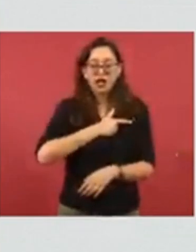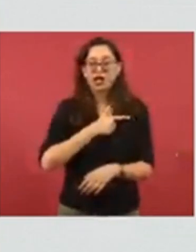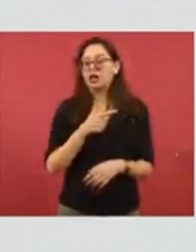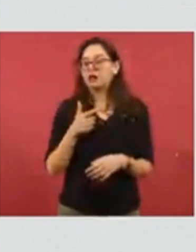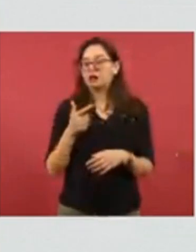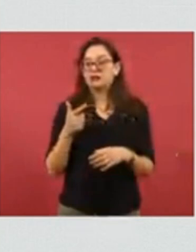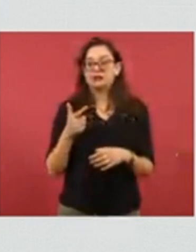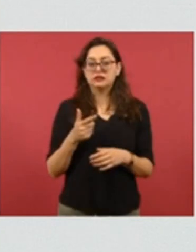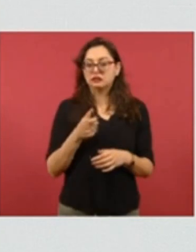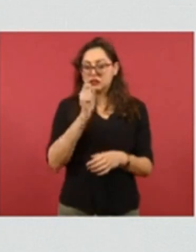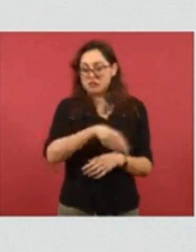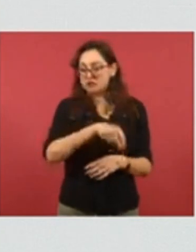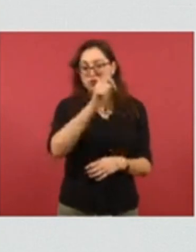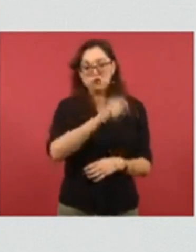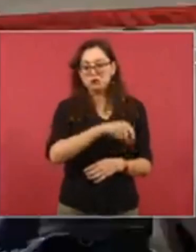cambie.